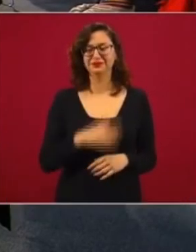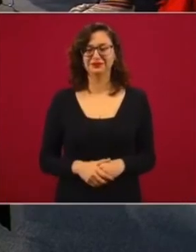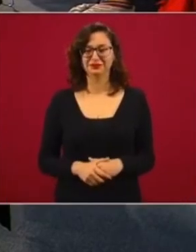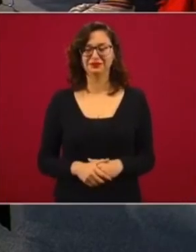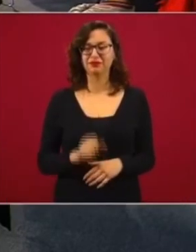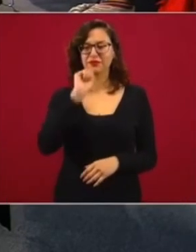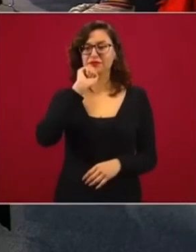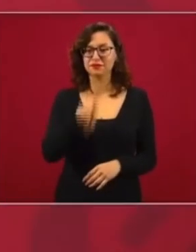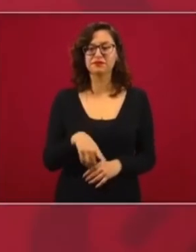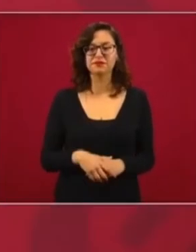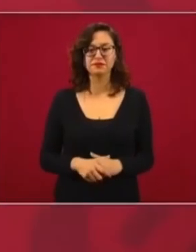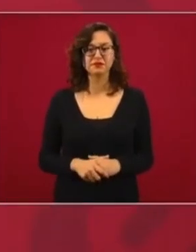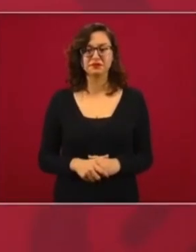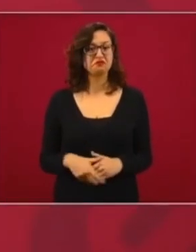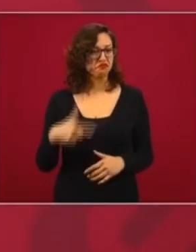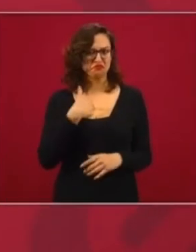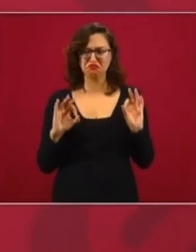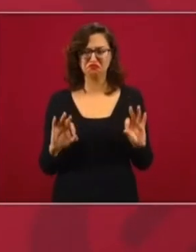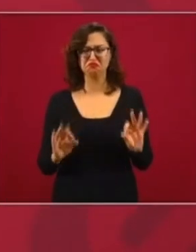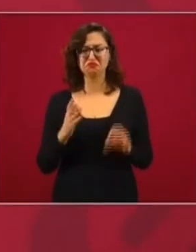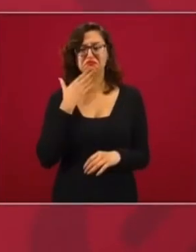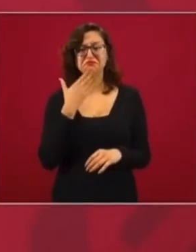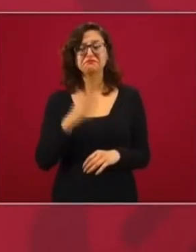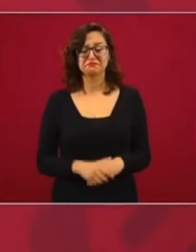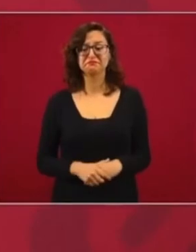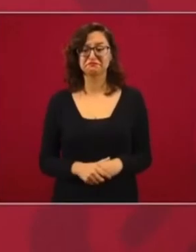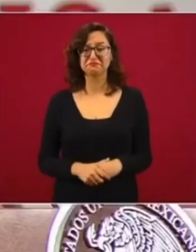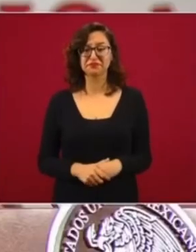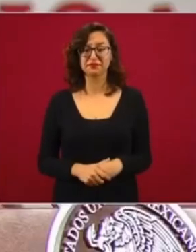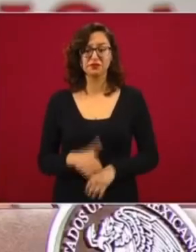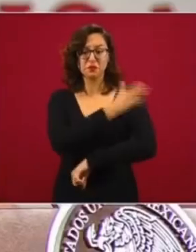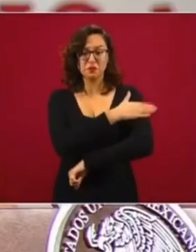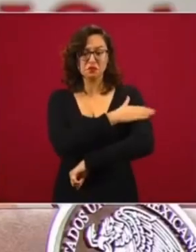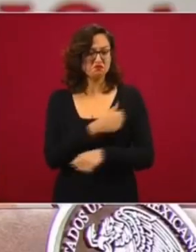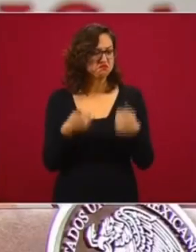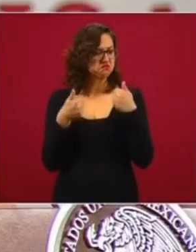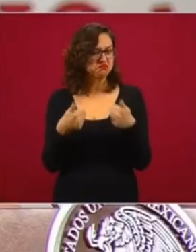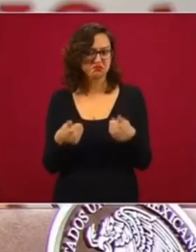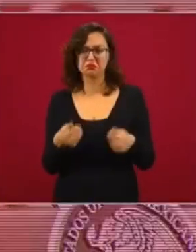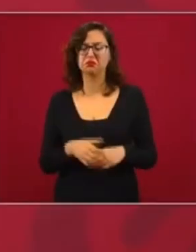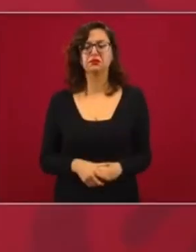Sí, también, pero salí muy bien, muy bien de la presión.